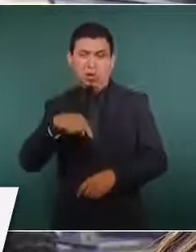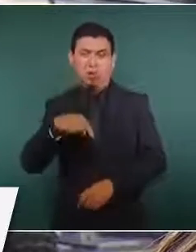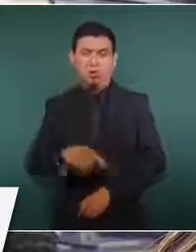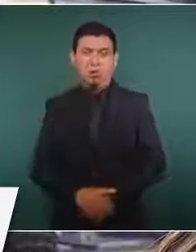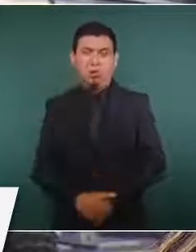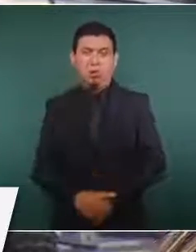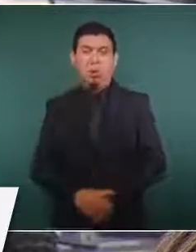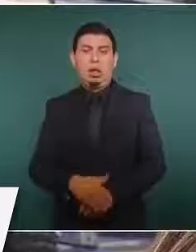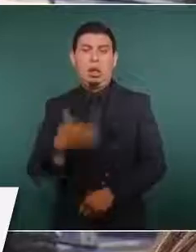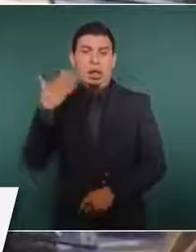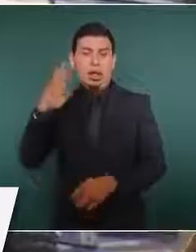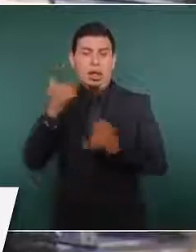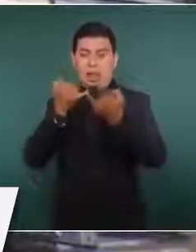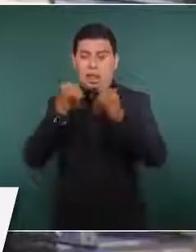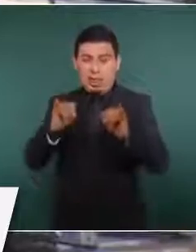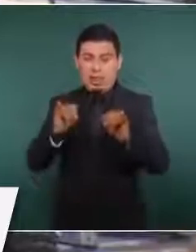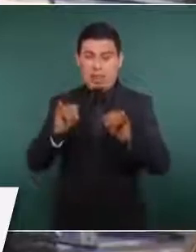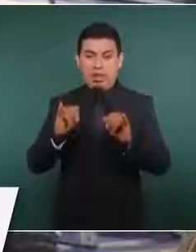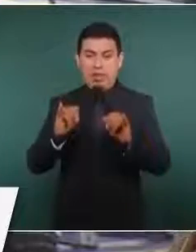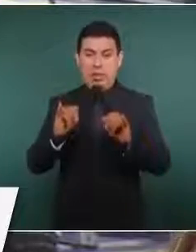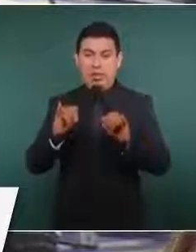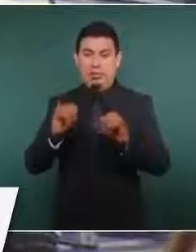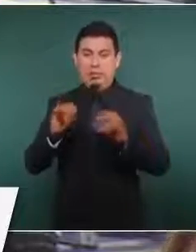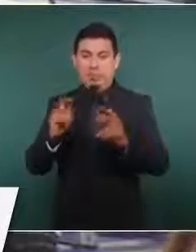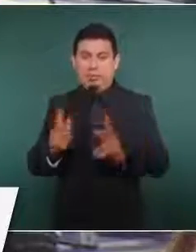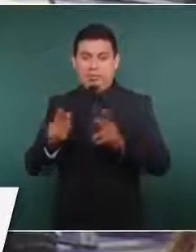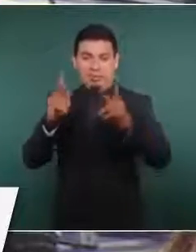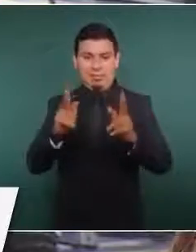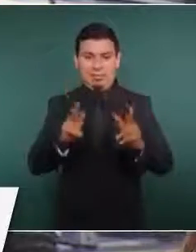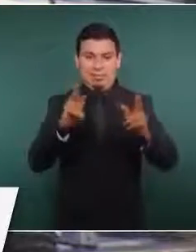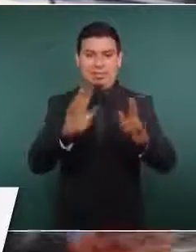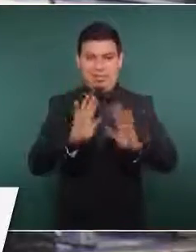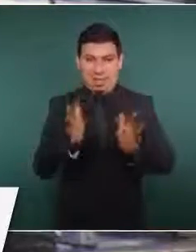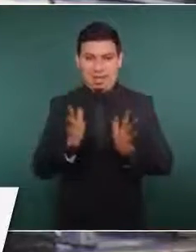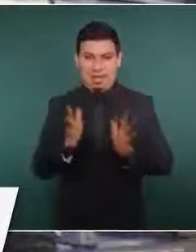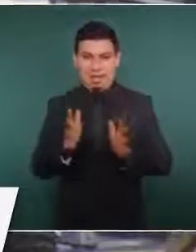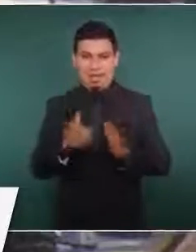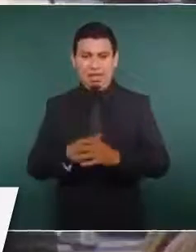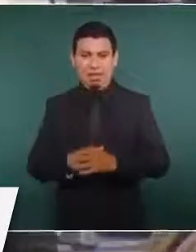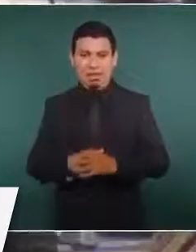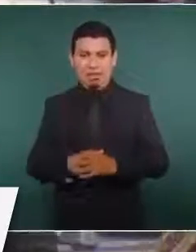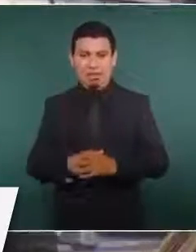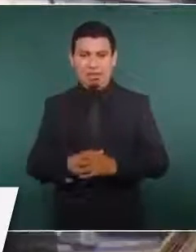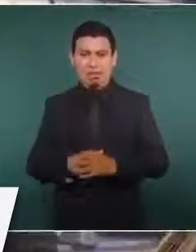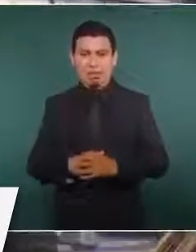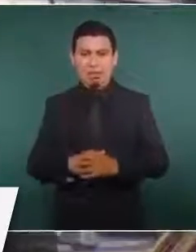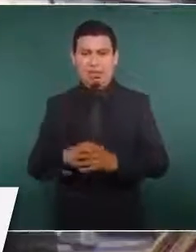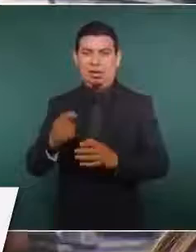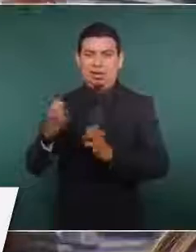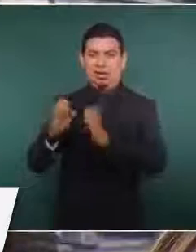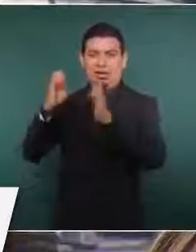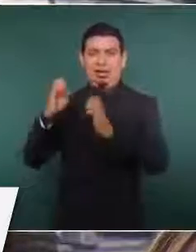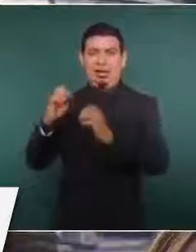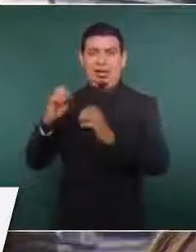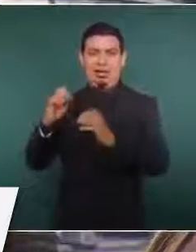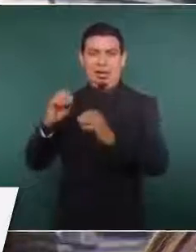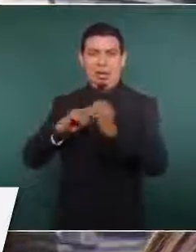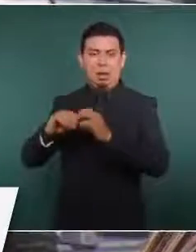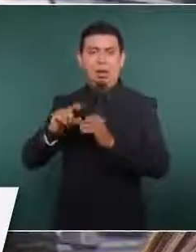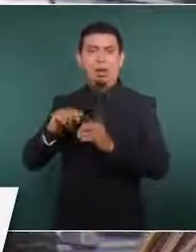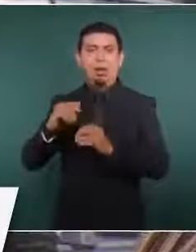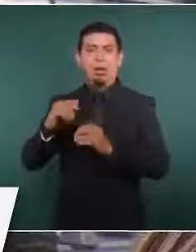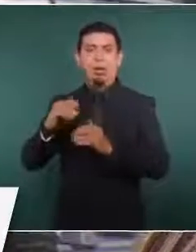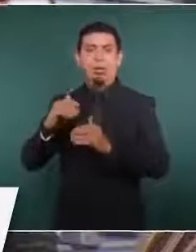a inaugurar obras, colocar primeras piedras, hacer actos de inicio de obras y resulta que después